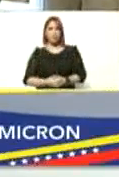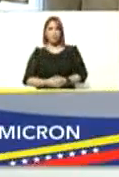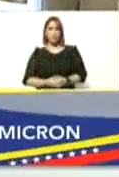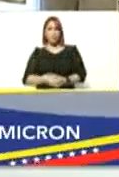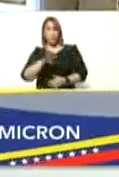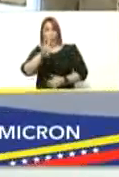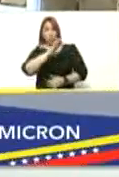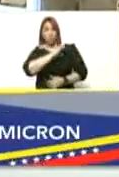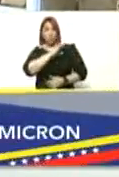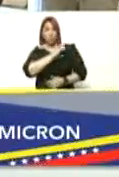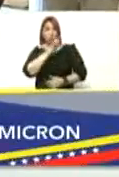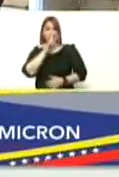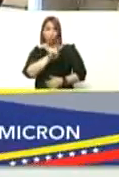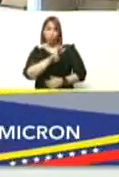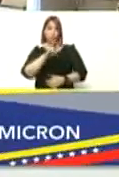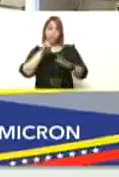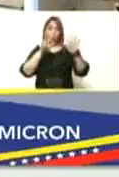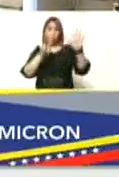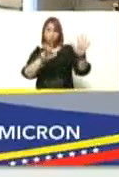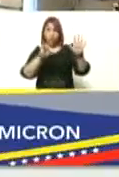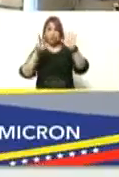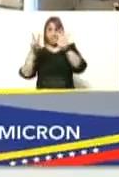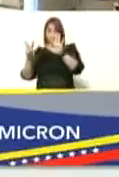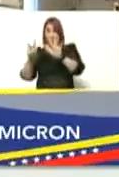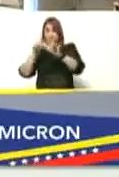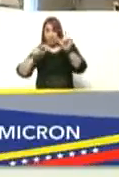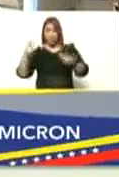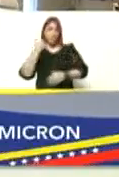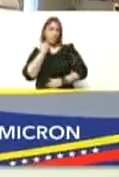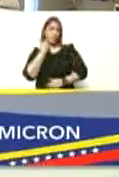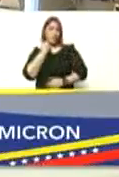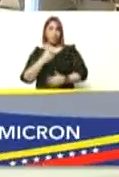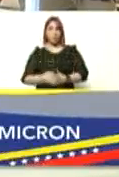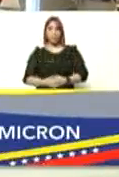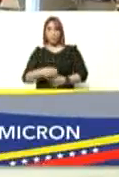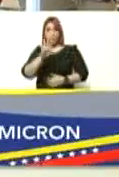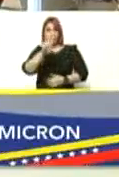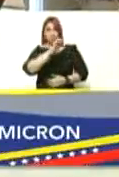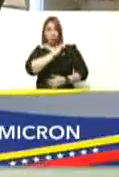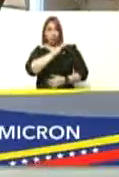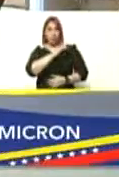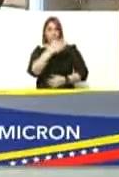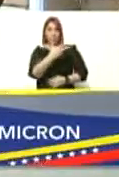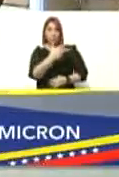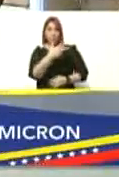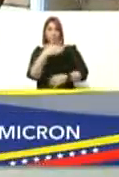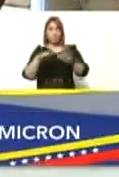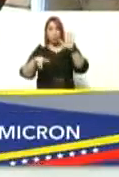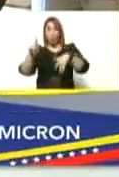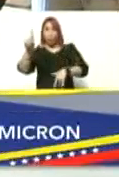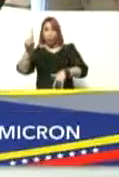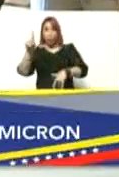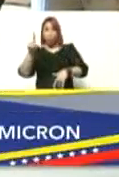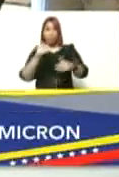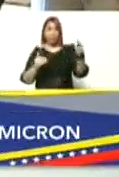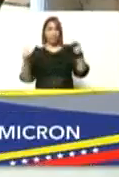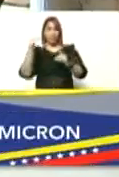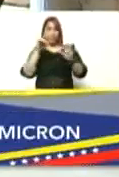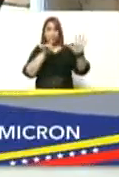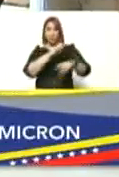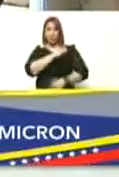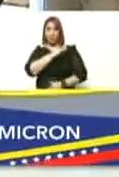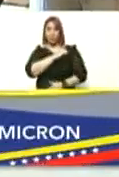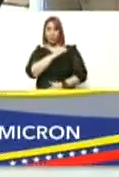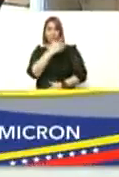cuatro de enero doscientos ochenta y siete casos el cinco de enero trescientos once el seis de